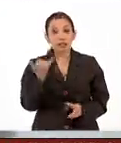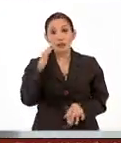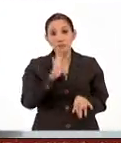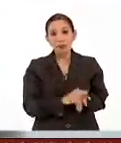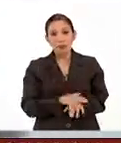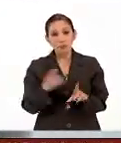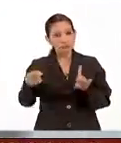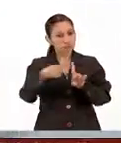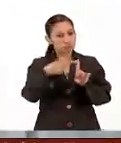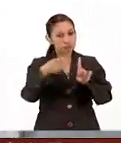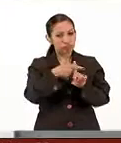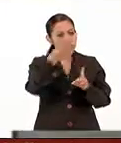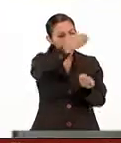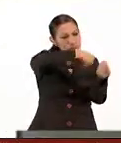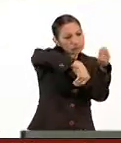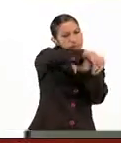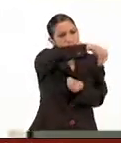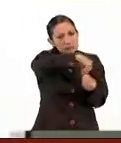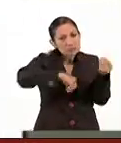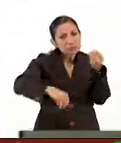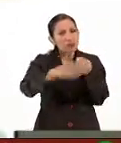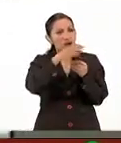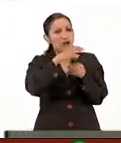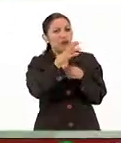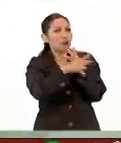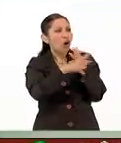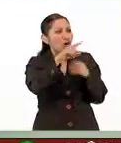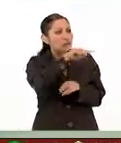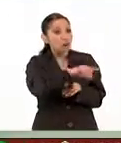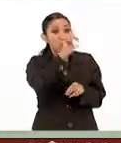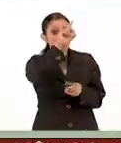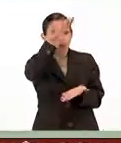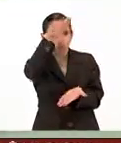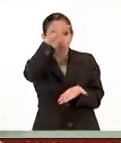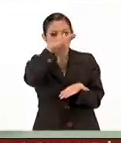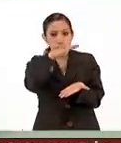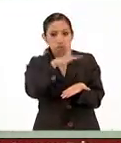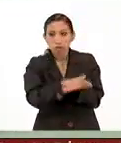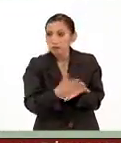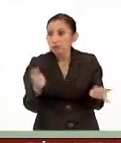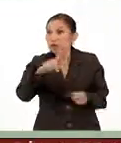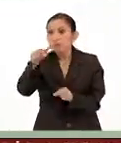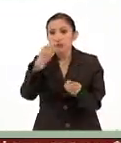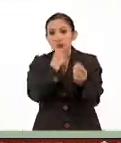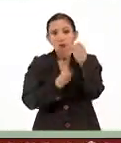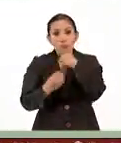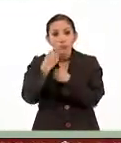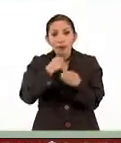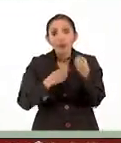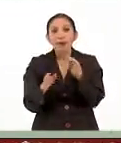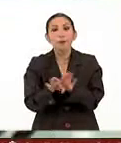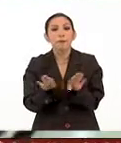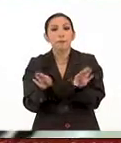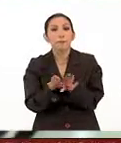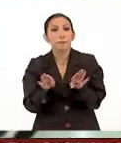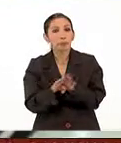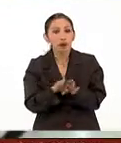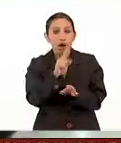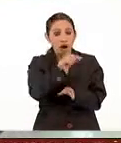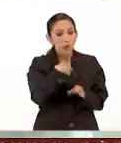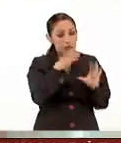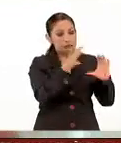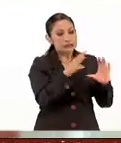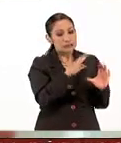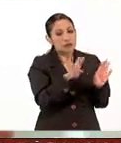optimizar nuestros recursos porque los recursos algún día se van a acabar y entonces me imagino que este tipo de carreras ayudan